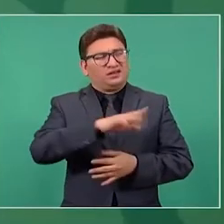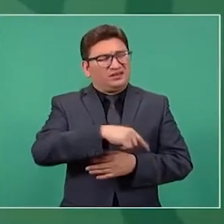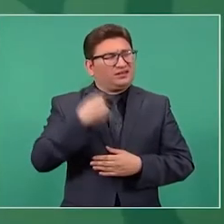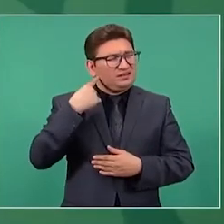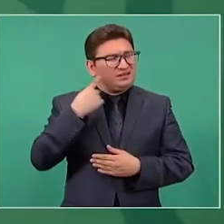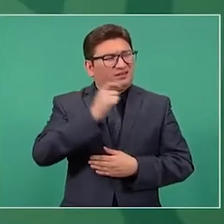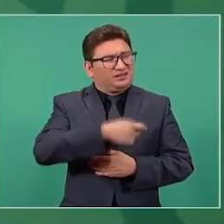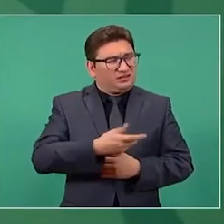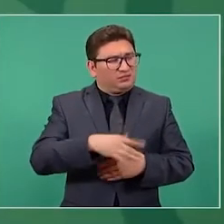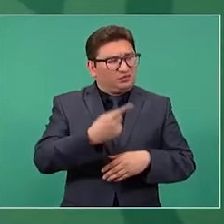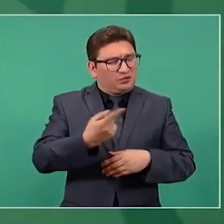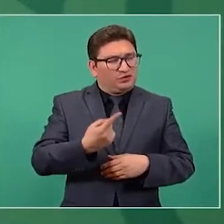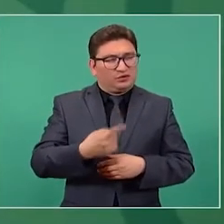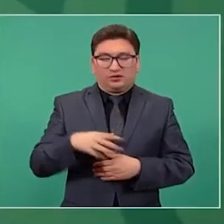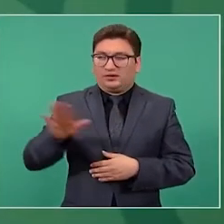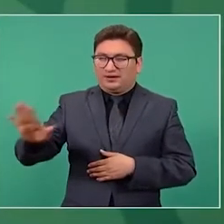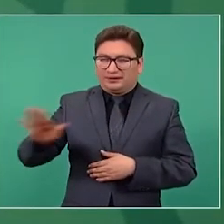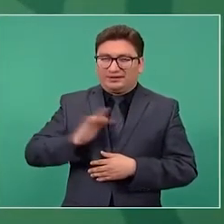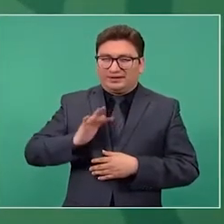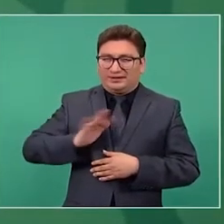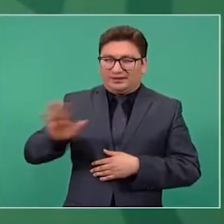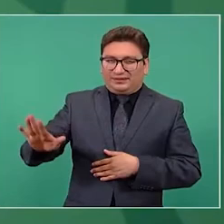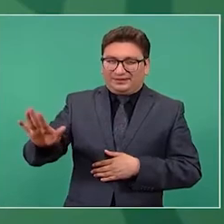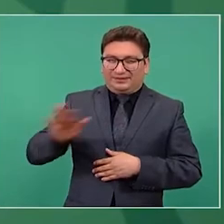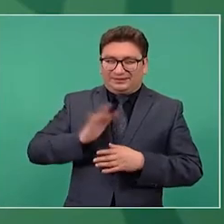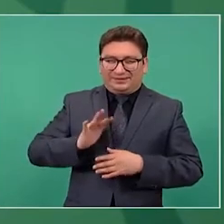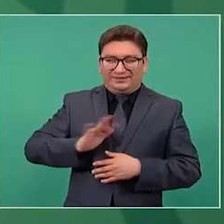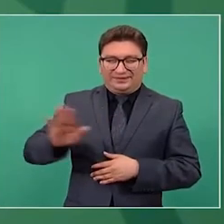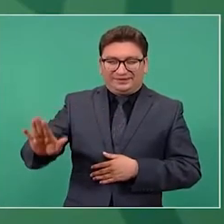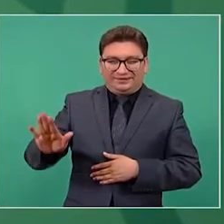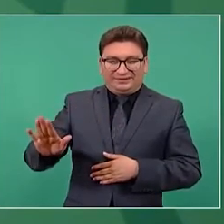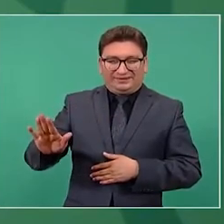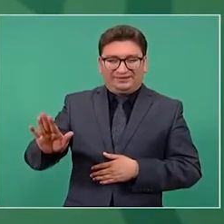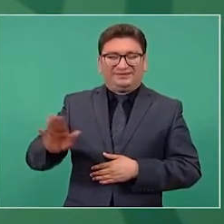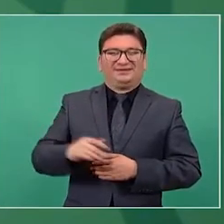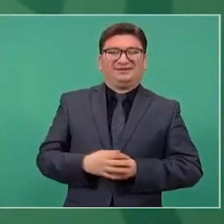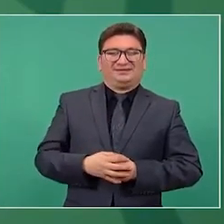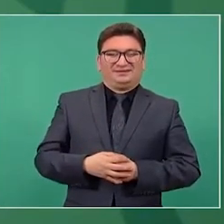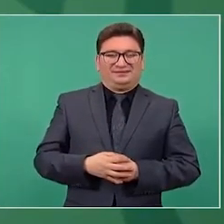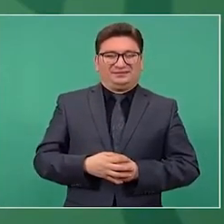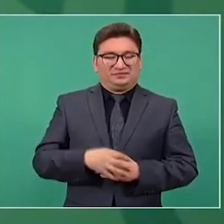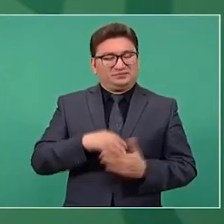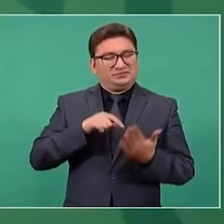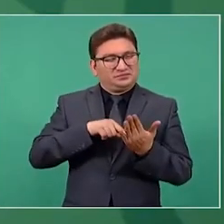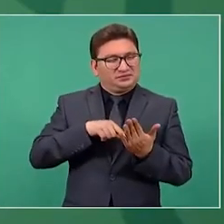espérame, espérame, y